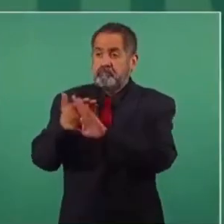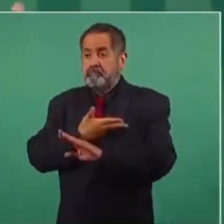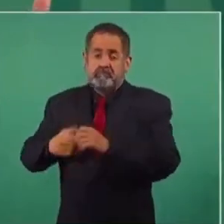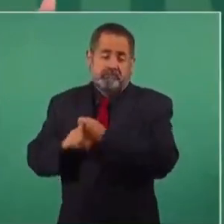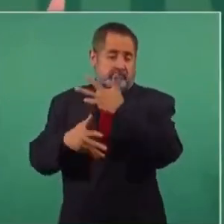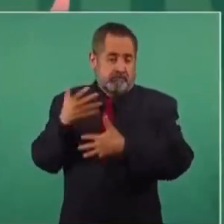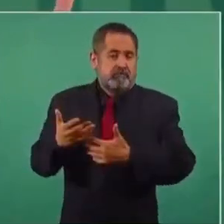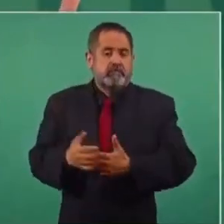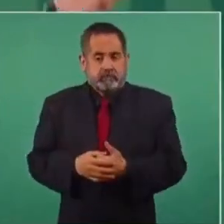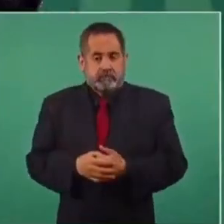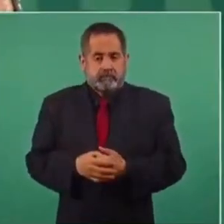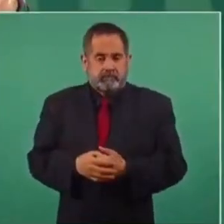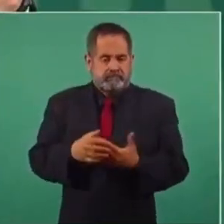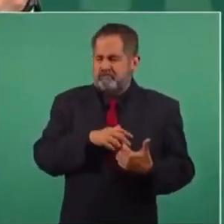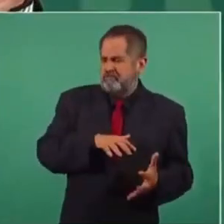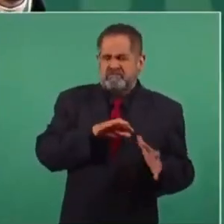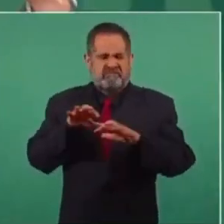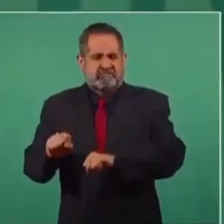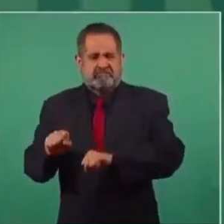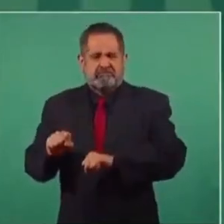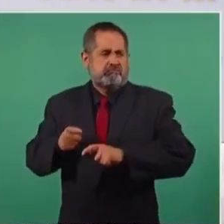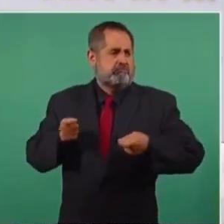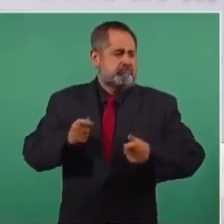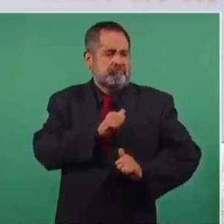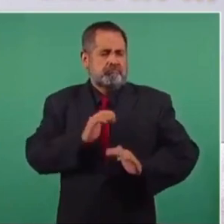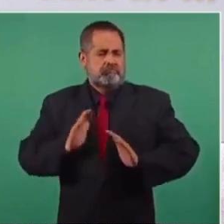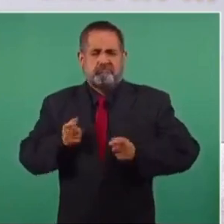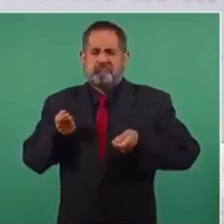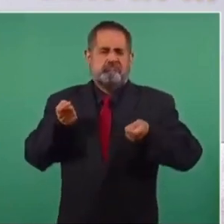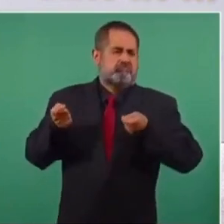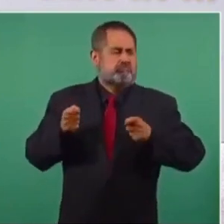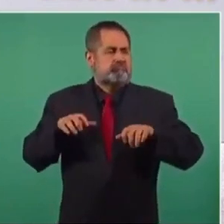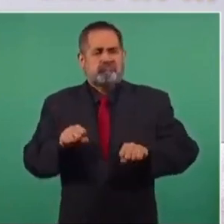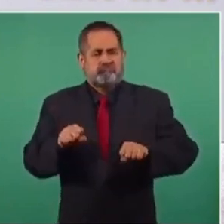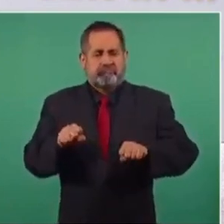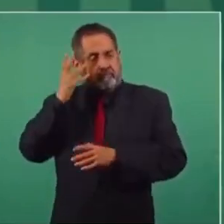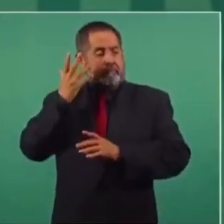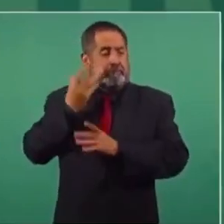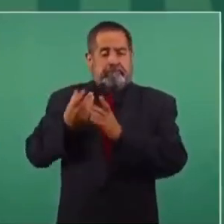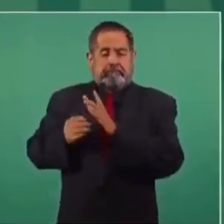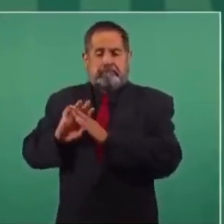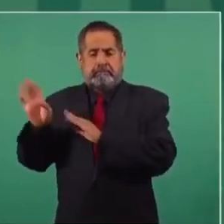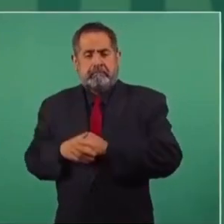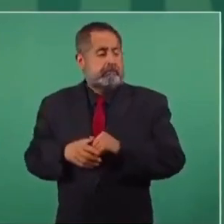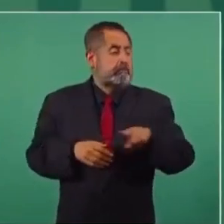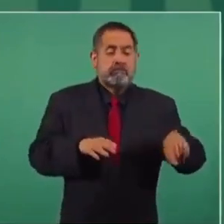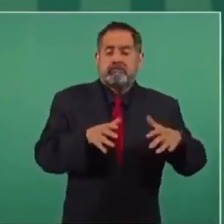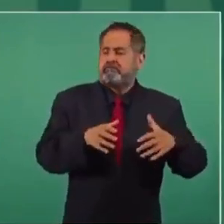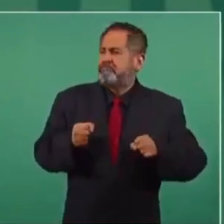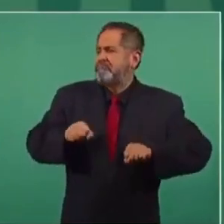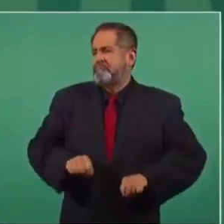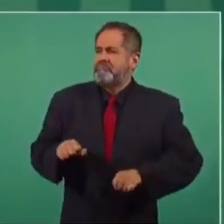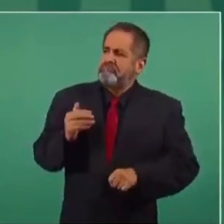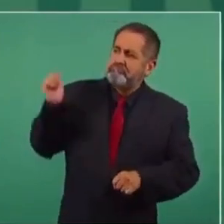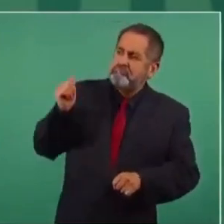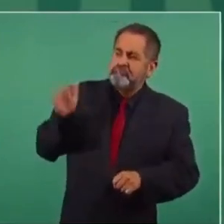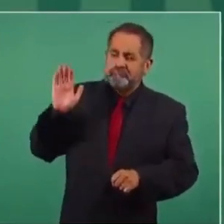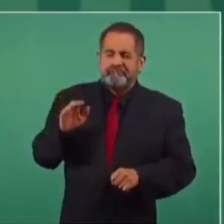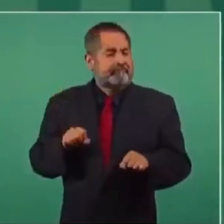Estado, se apodieran del gobierno, piensan los oligarcas, ya,